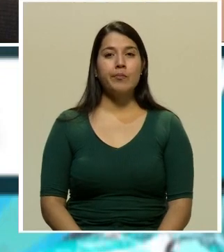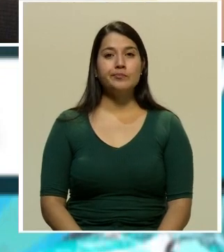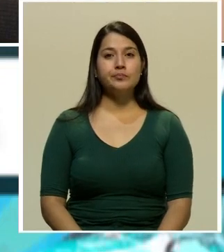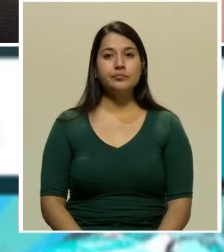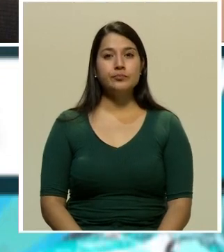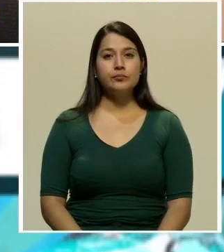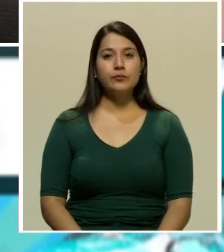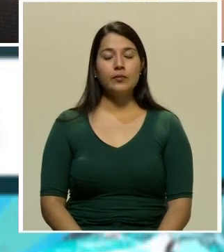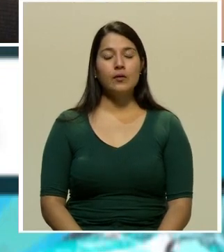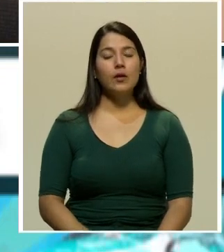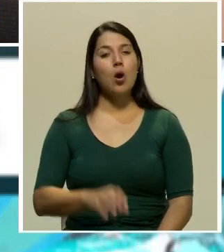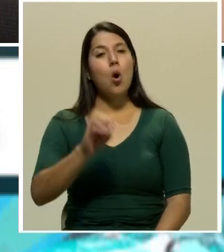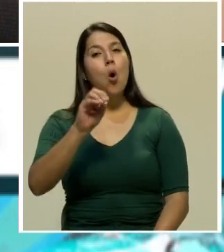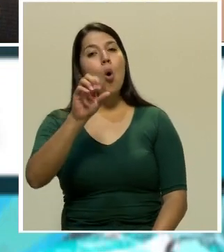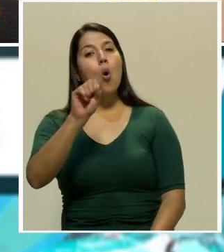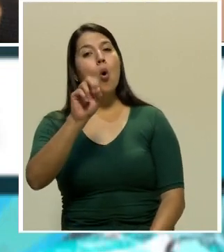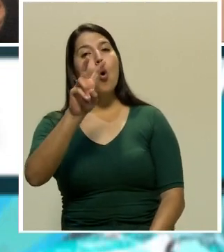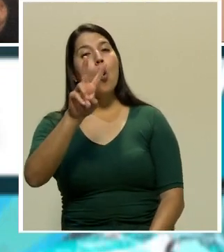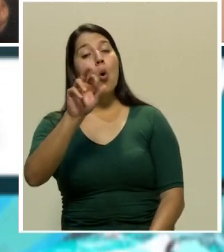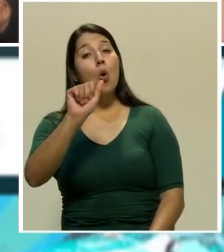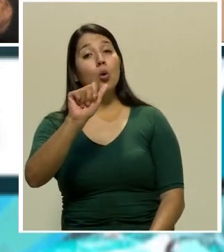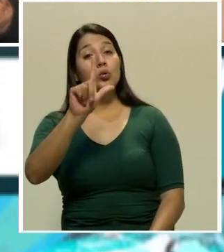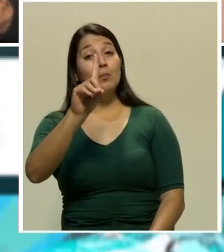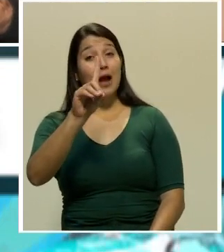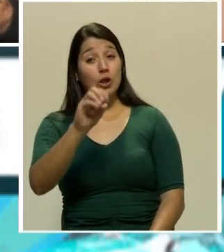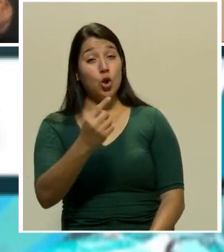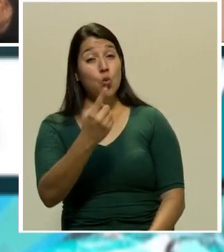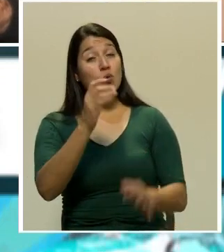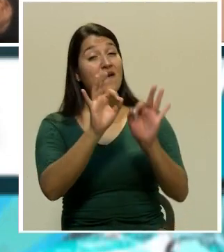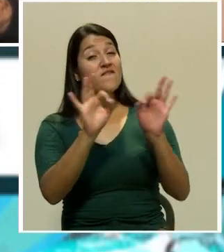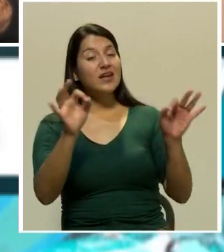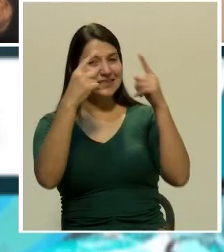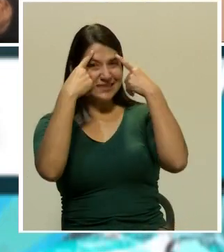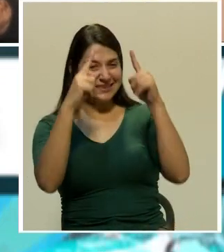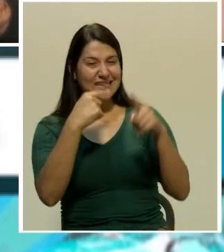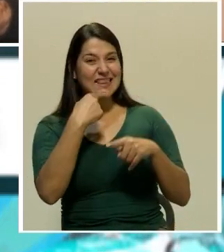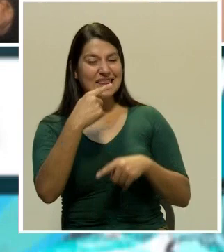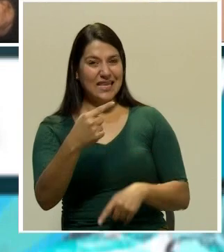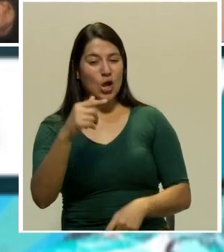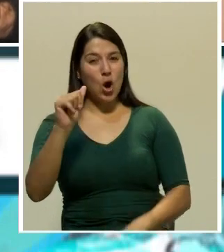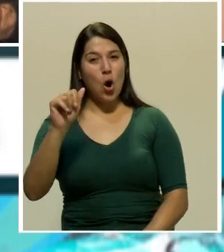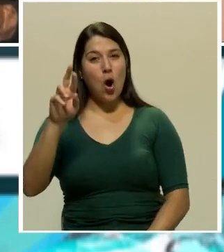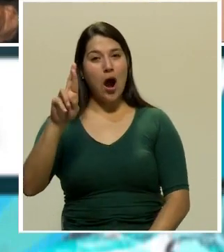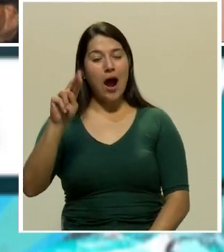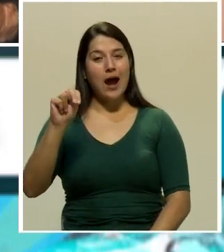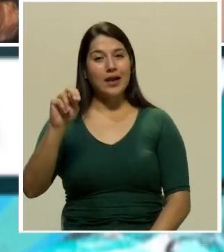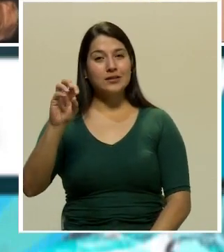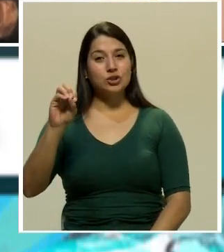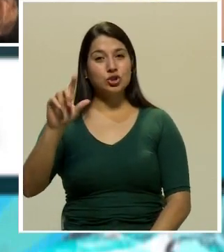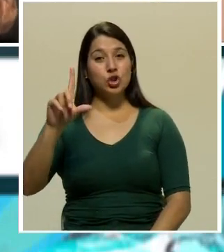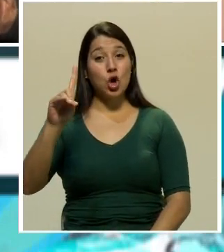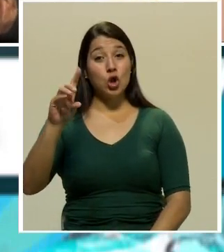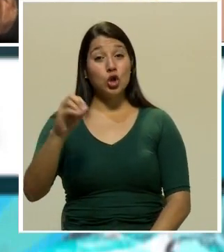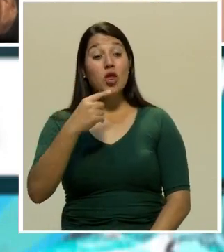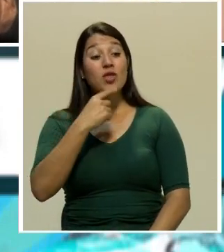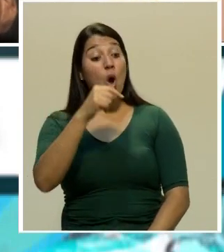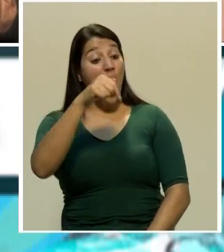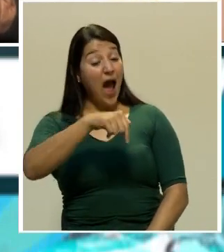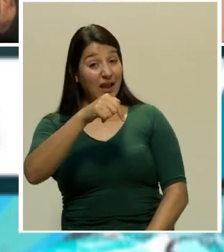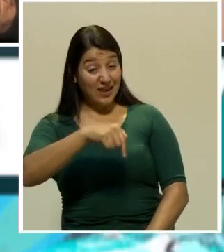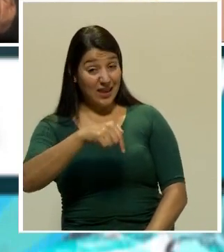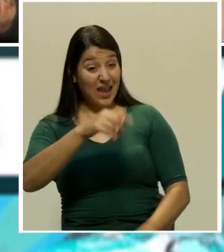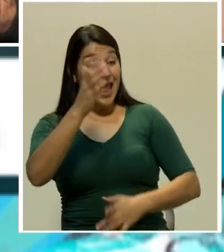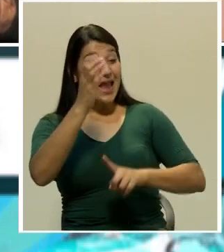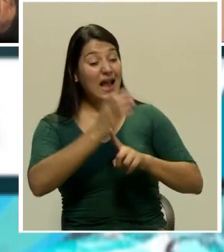Osvaldo, hay una frase famosa de don Arnoldo que decía, Aquí, cada niño encuentra el pan